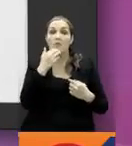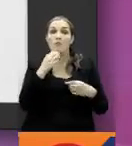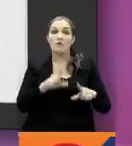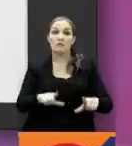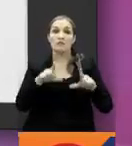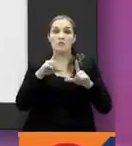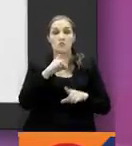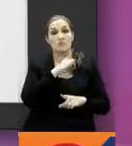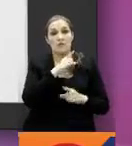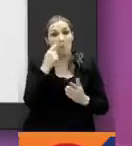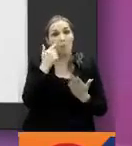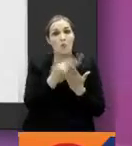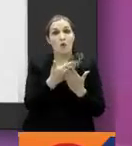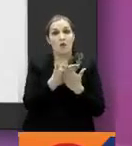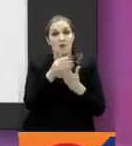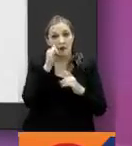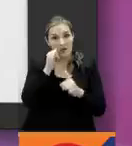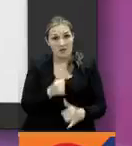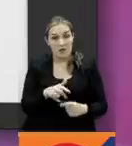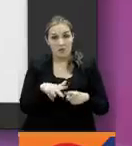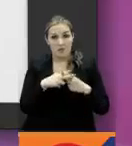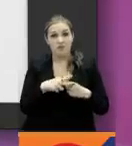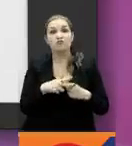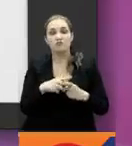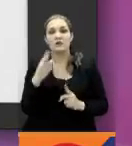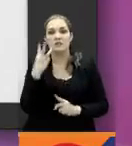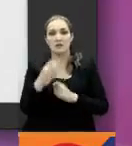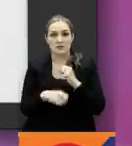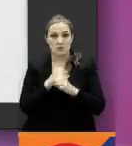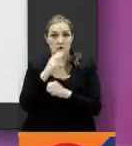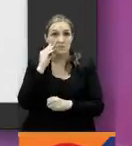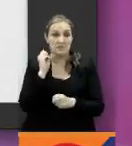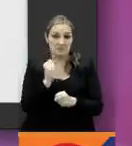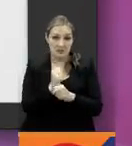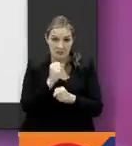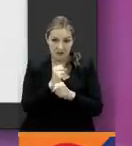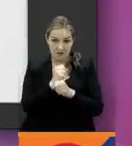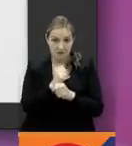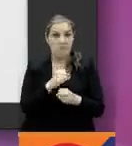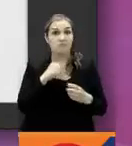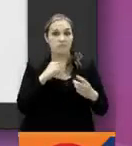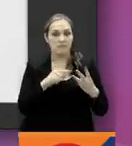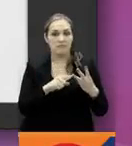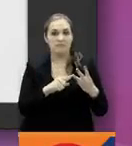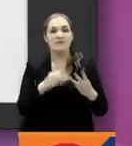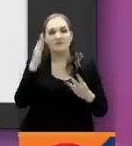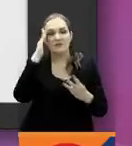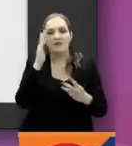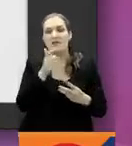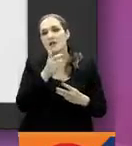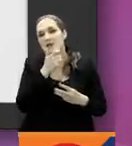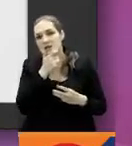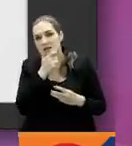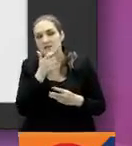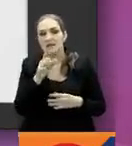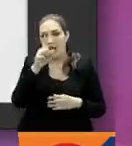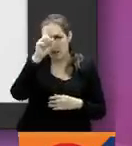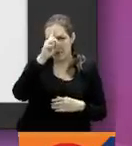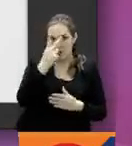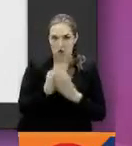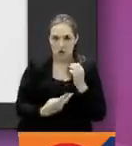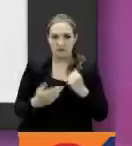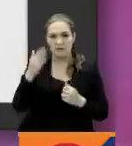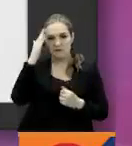universitario que acredite el título, contar con mínimo tres años de experiencia laboral en el área, tener dominio del idioma alemán e inglés y por